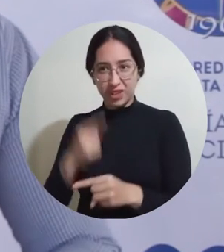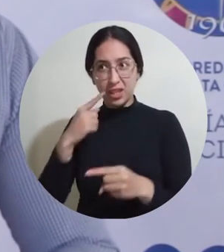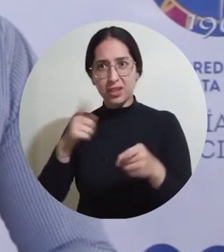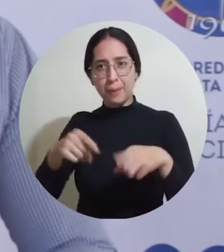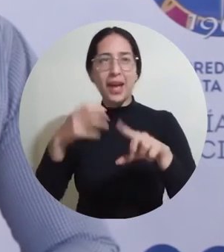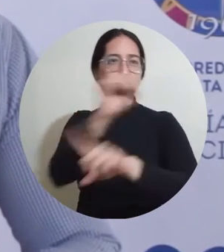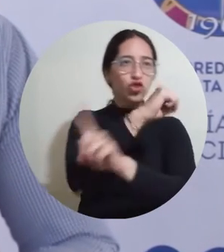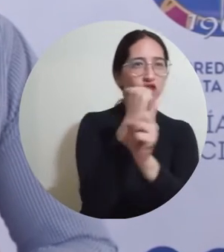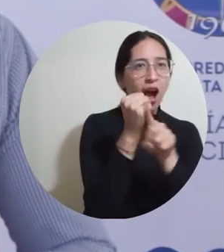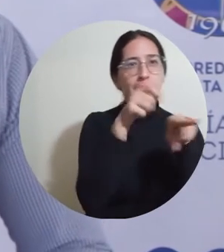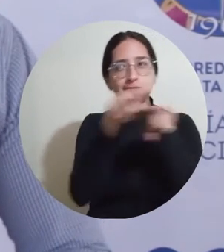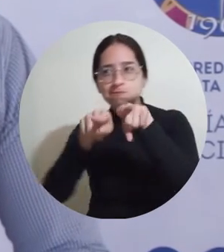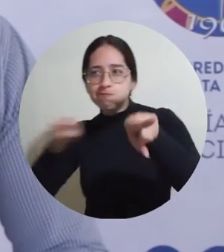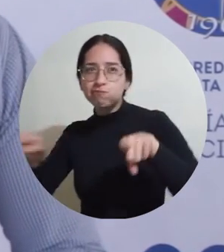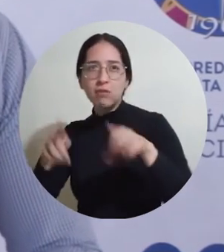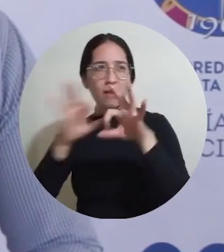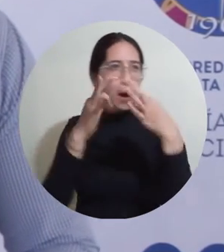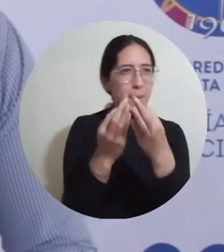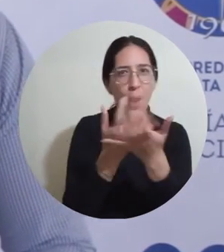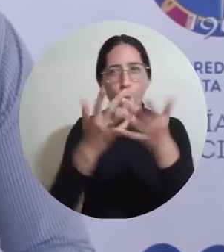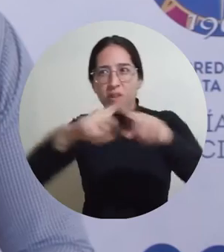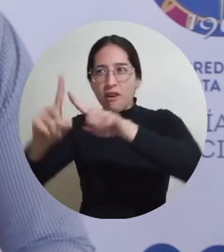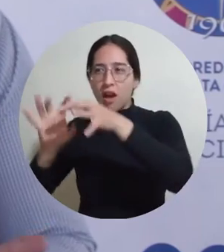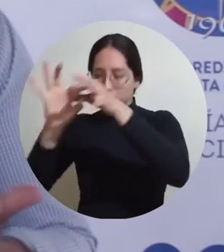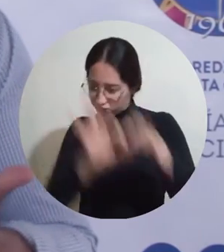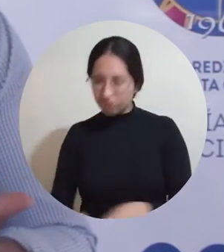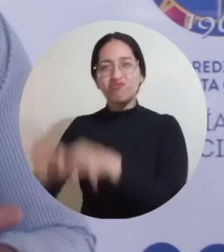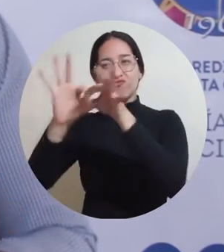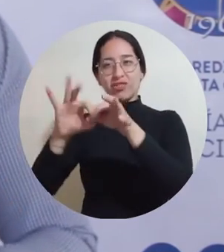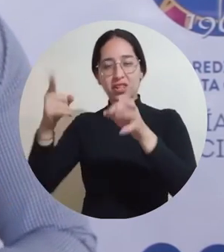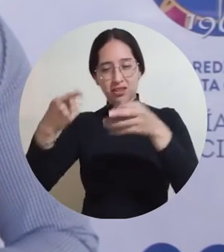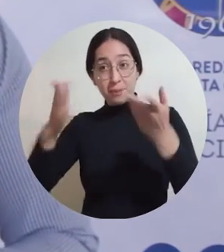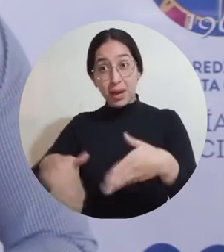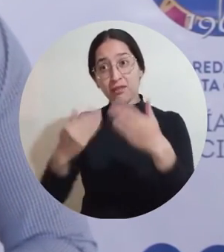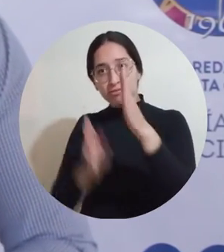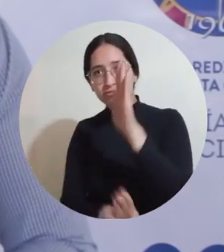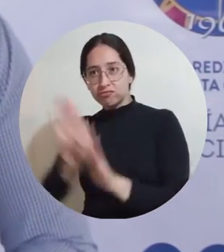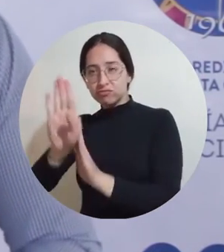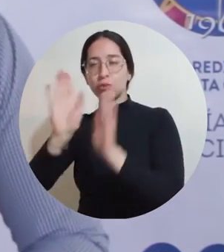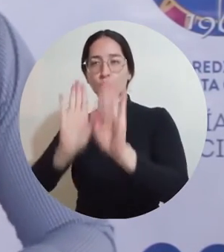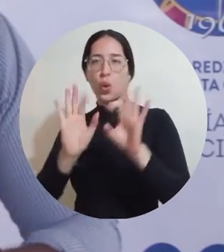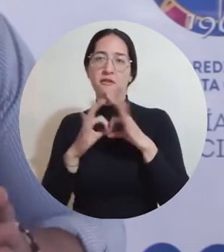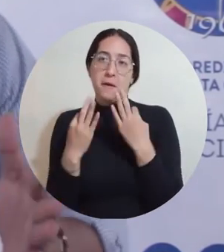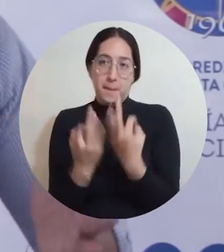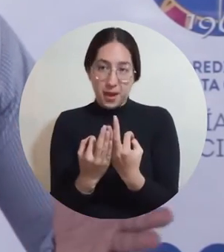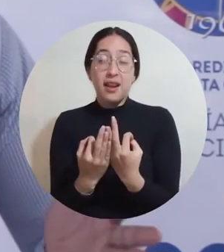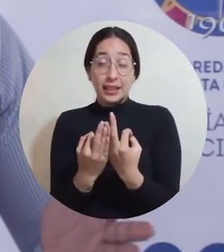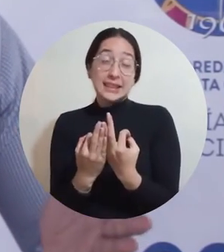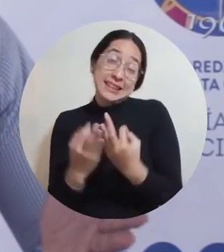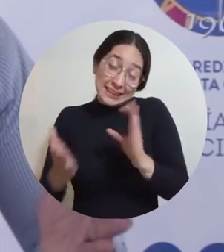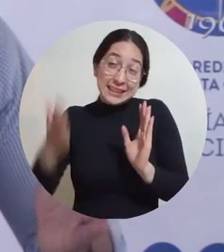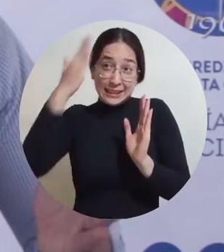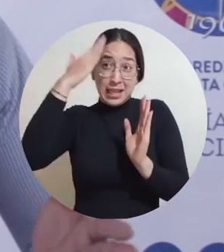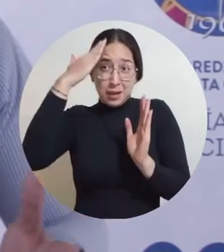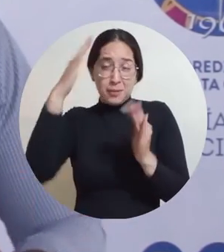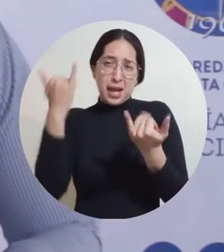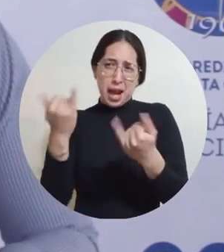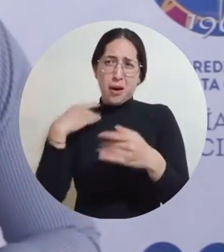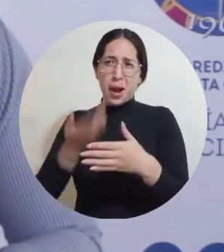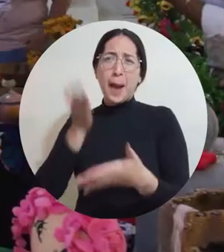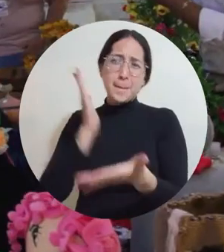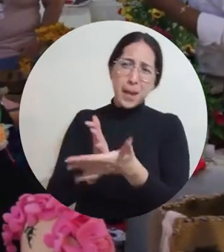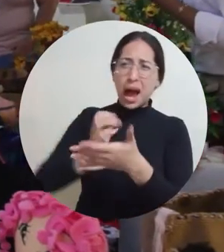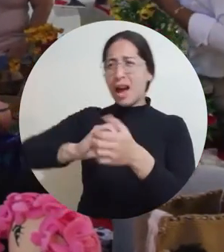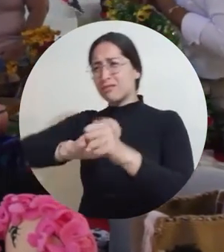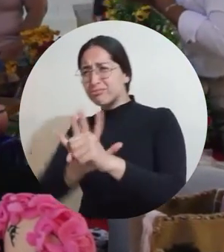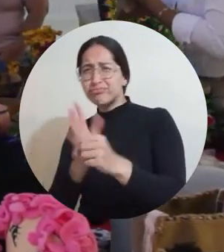cohesión social, a la unidad familiar y justamente al progreso de las familias luego de esta crisis y